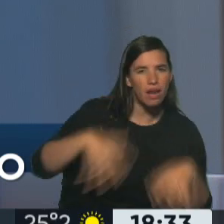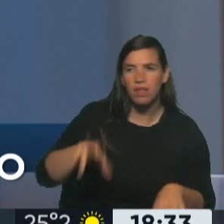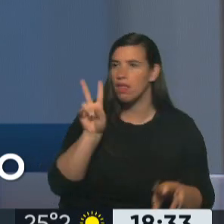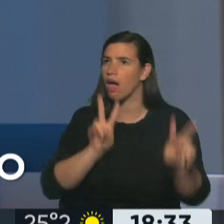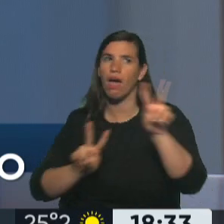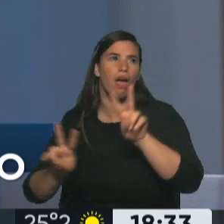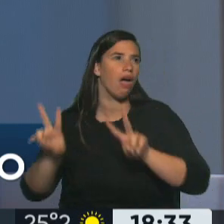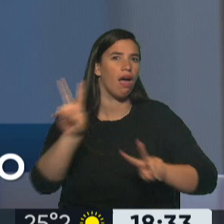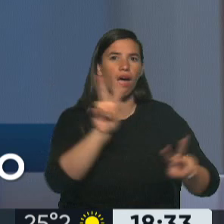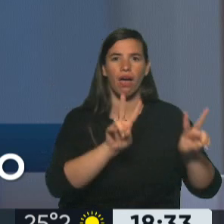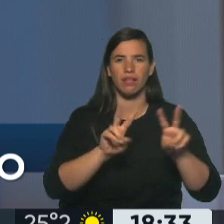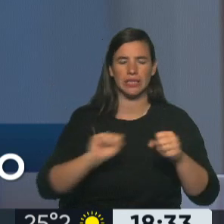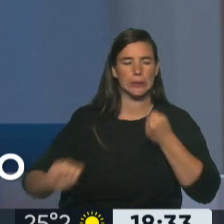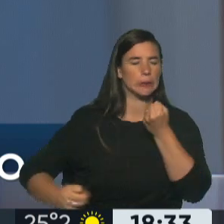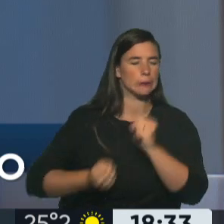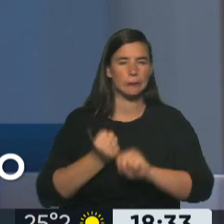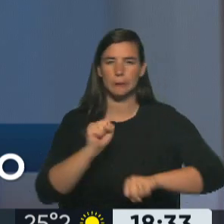de... se abruman,